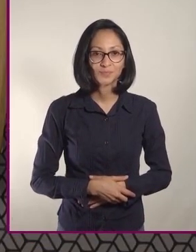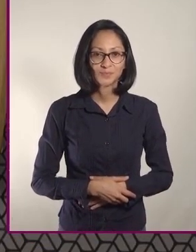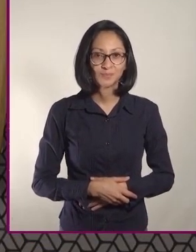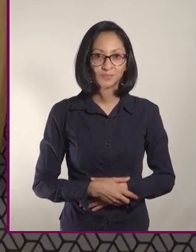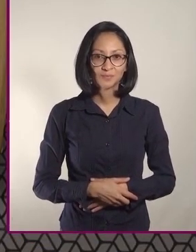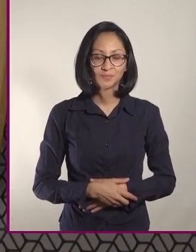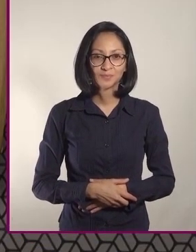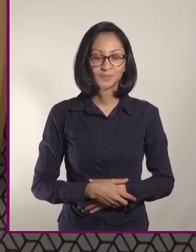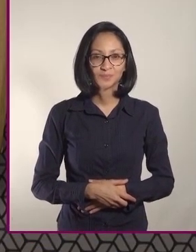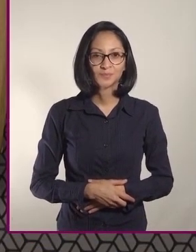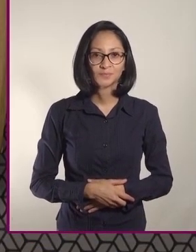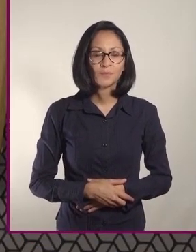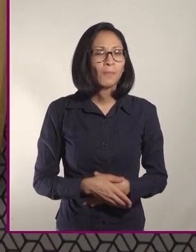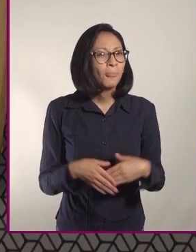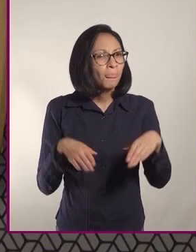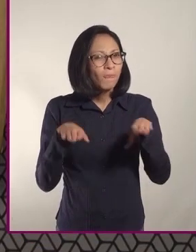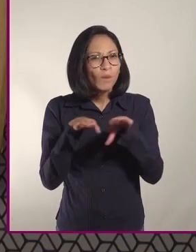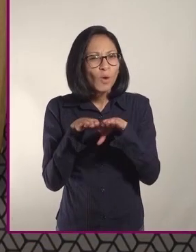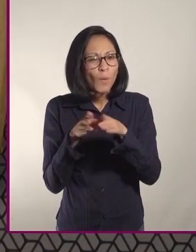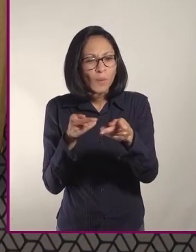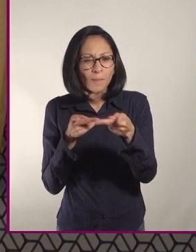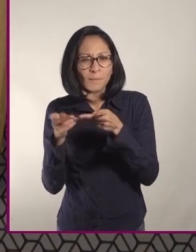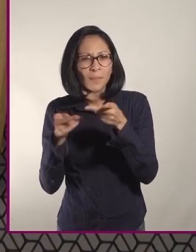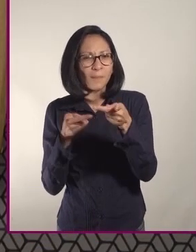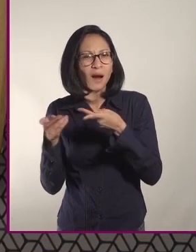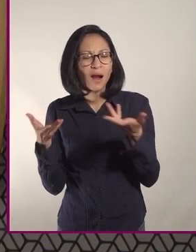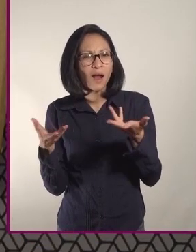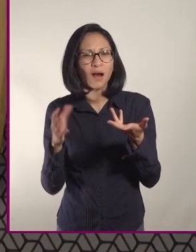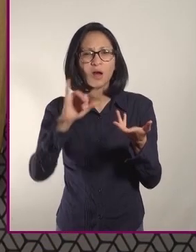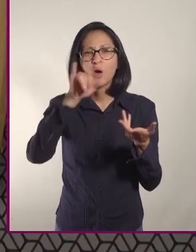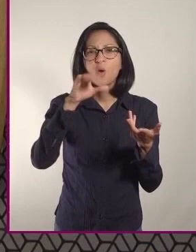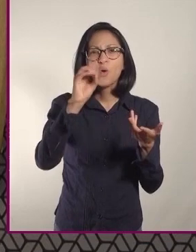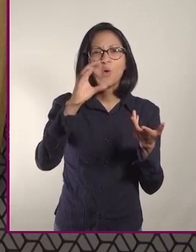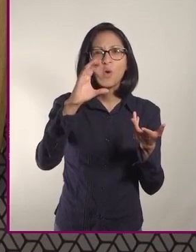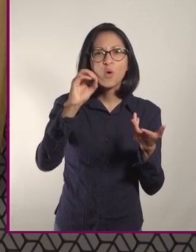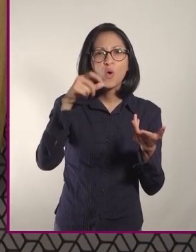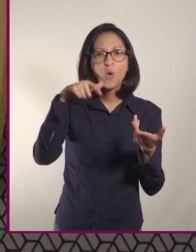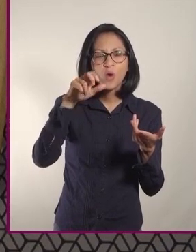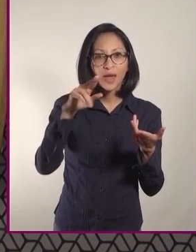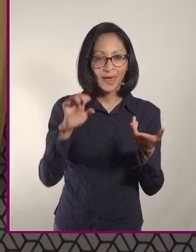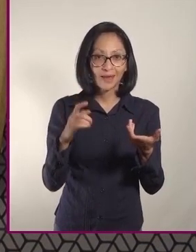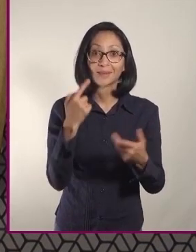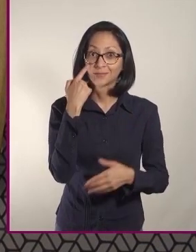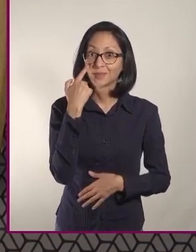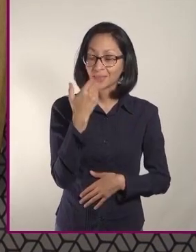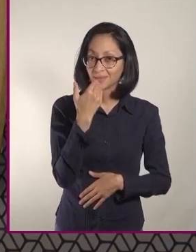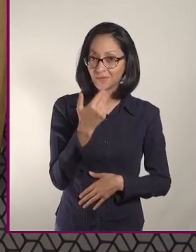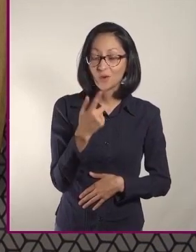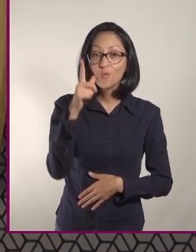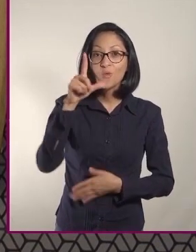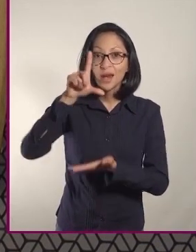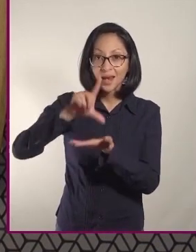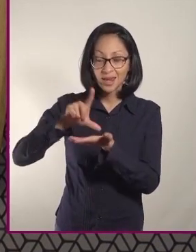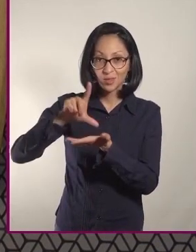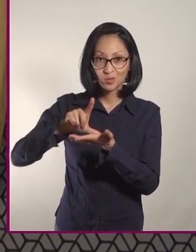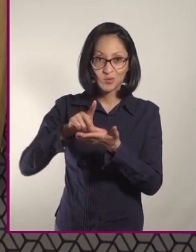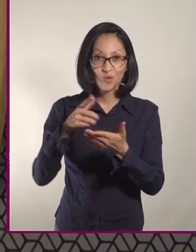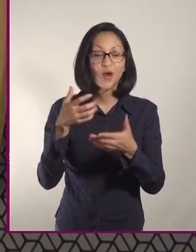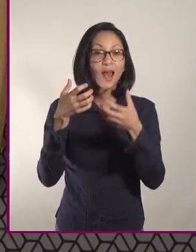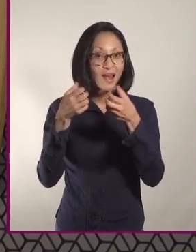¿Cómo preparar Jocoque? Ingredientes 1 litro de leche